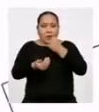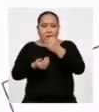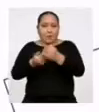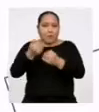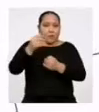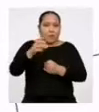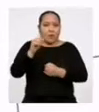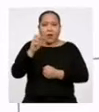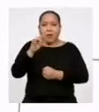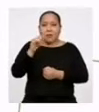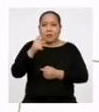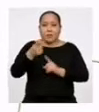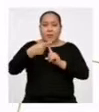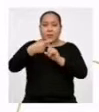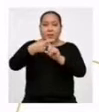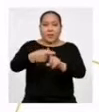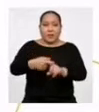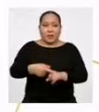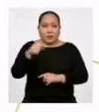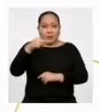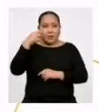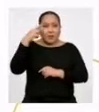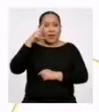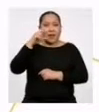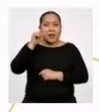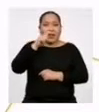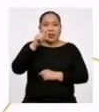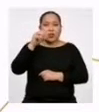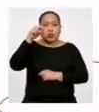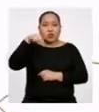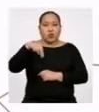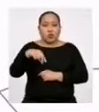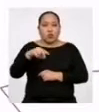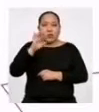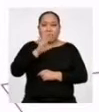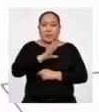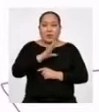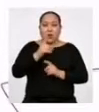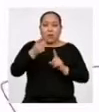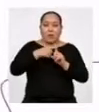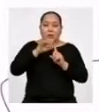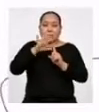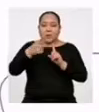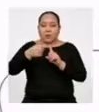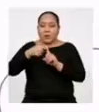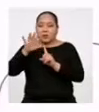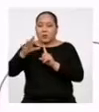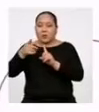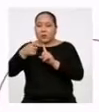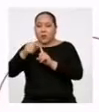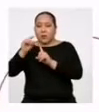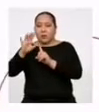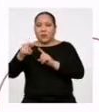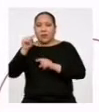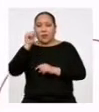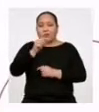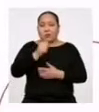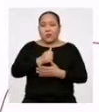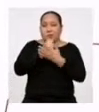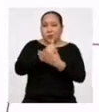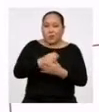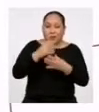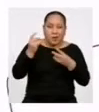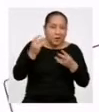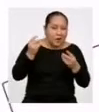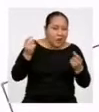En nuestro caso, la razón es de 5, porque va de 5 en 5. Esta observación nos permitirá llenar